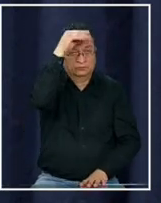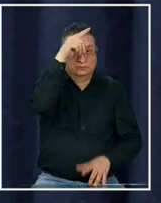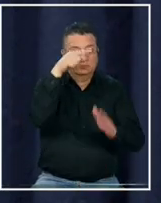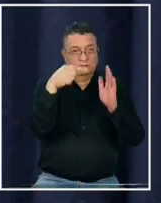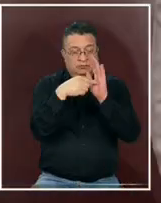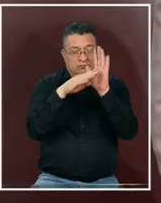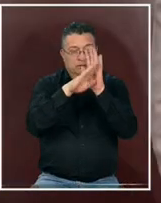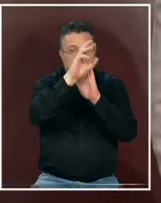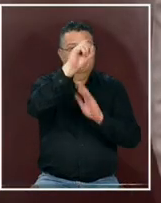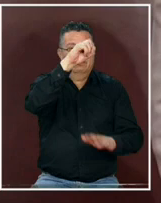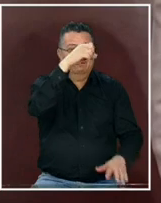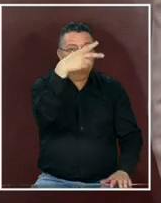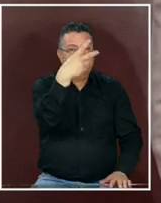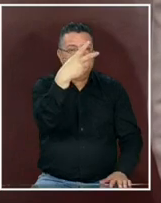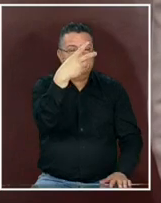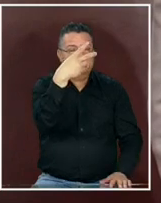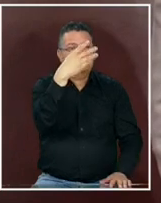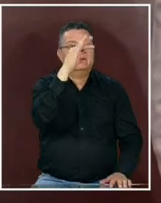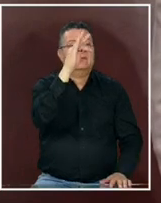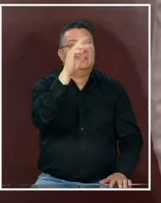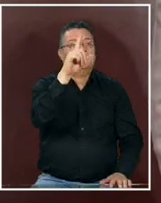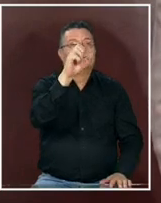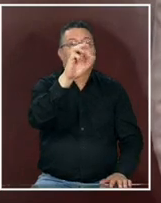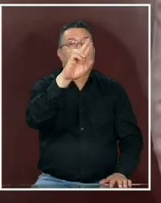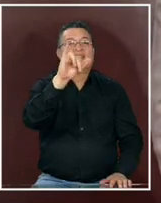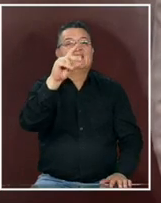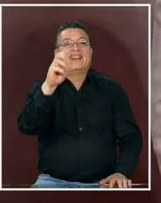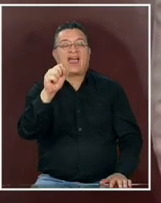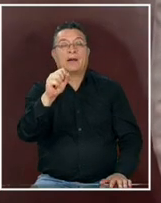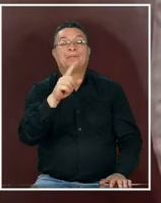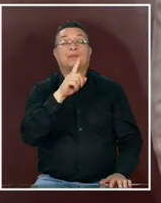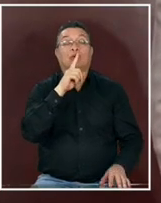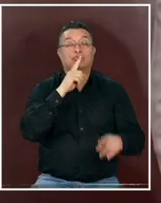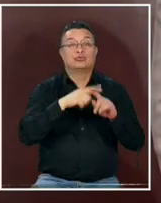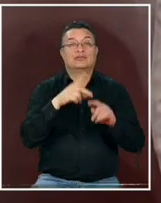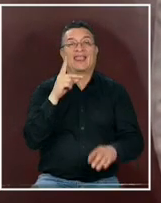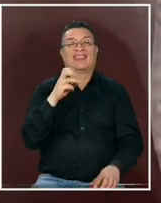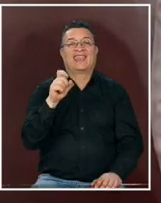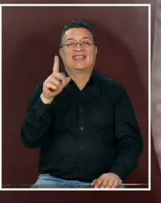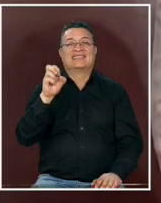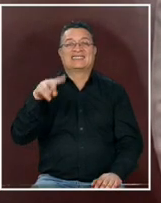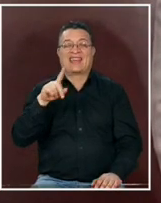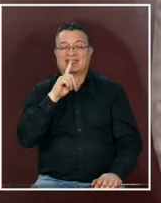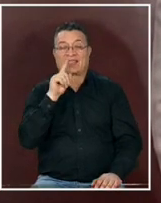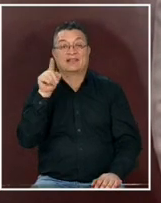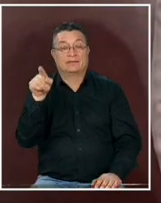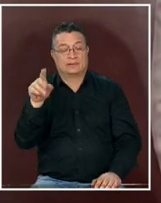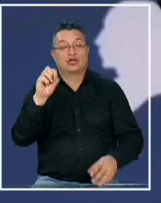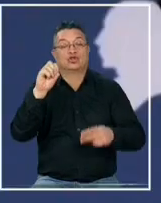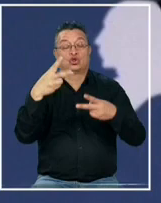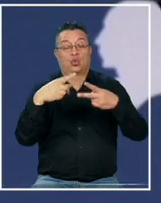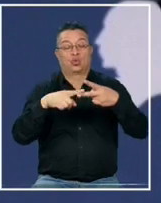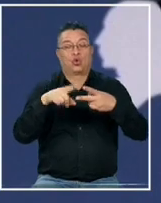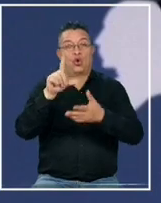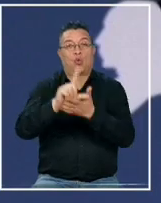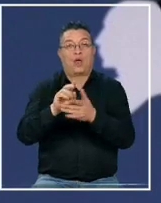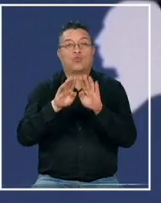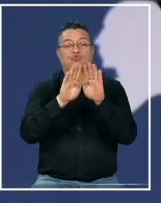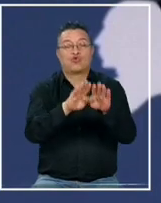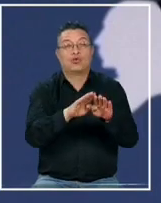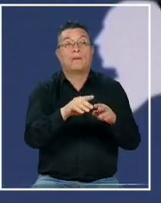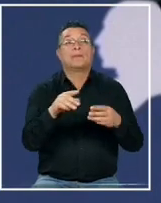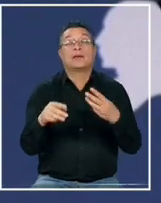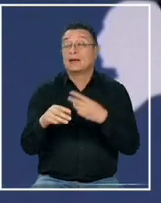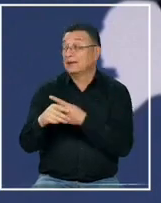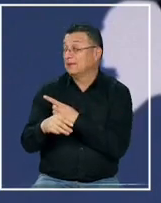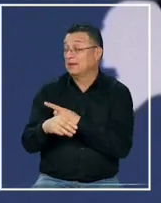el segundo Florida Ron DeSantis el gobernador de Florida se llevaría entonces la segunda posición en preferencias y qué pasa